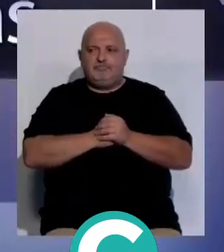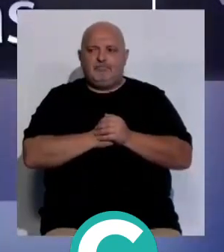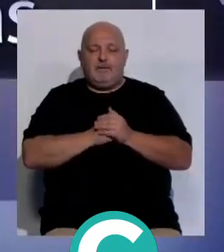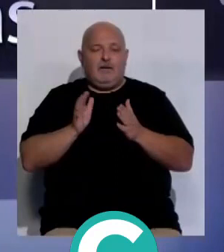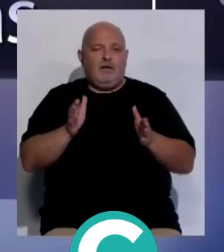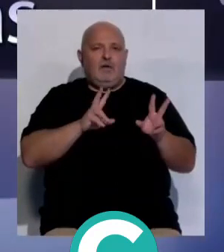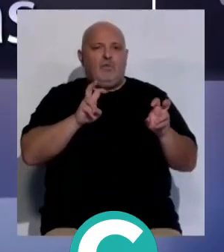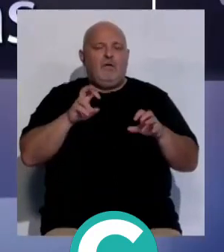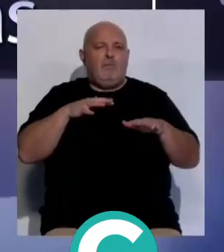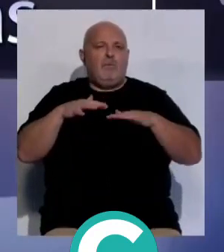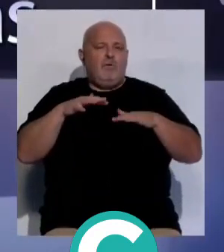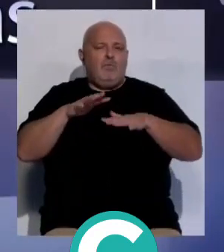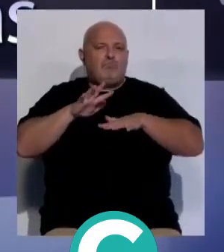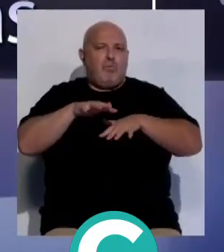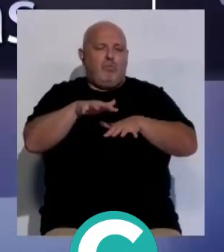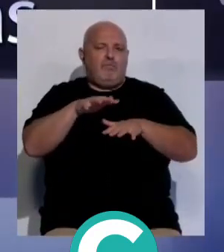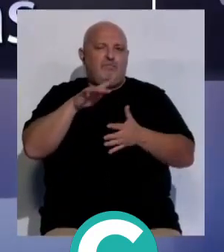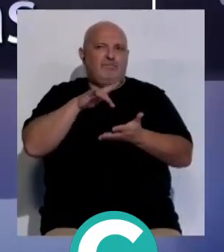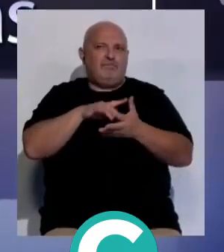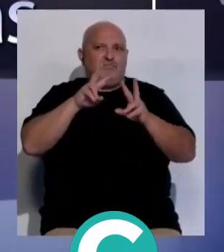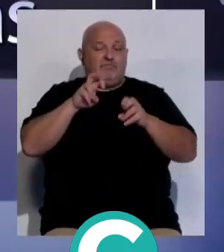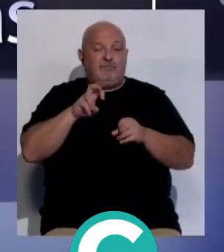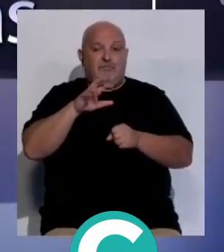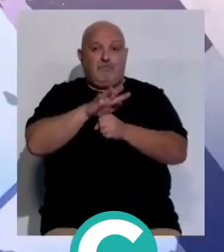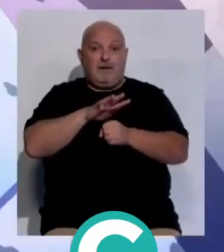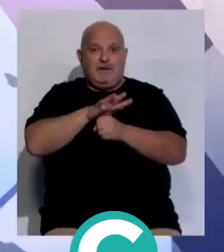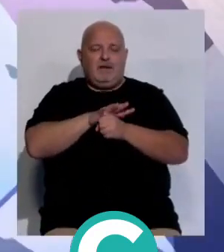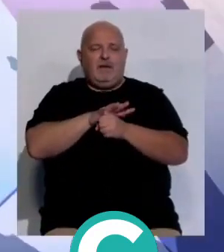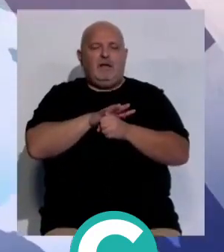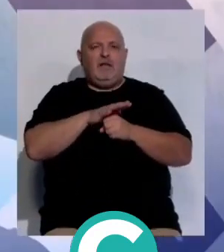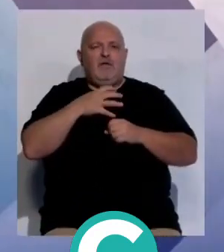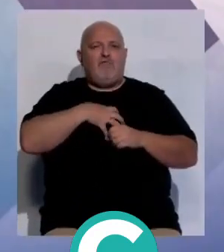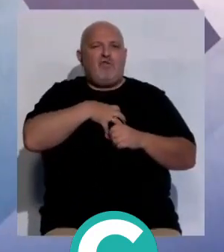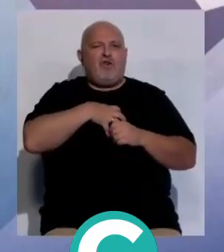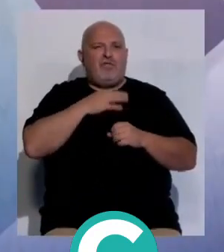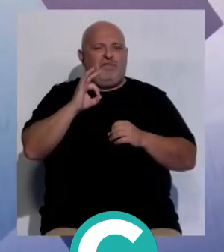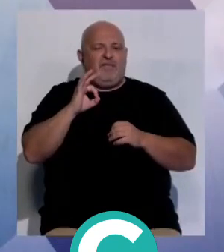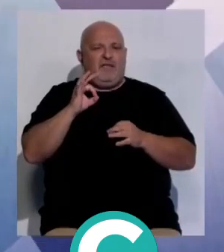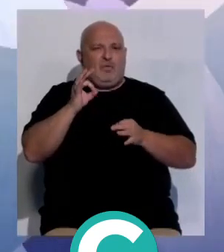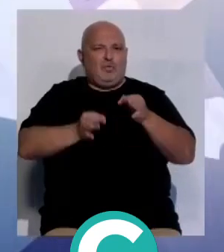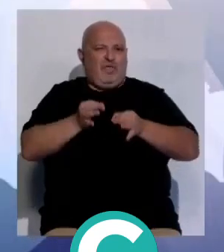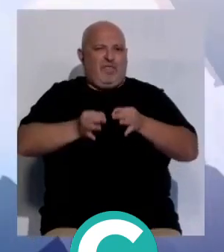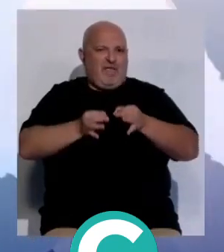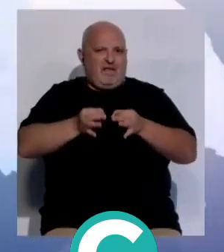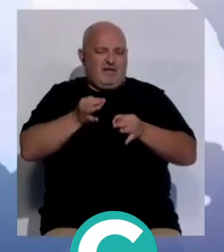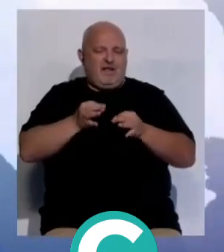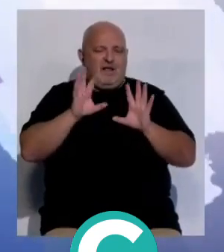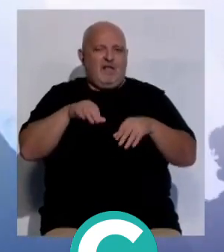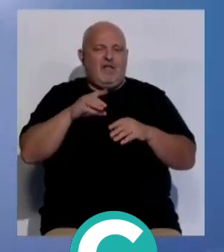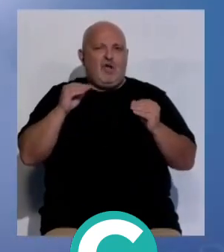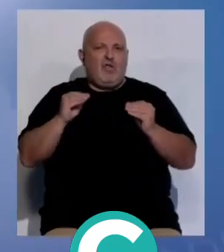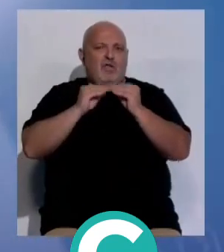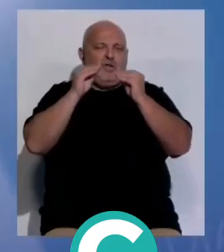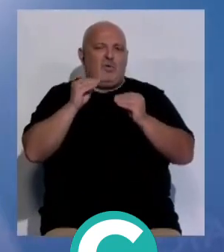Y nueva movilización esta semana, concreto este martes, de los funcionarios de la justicia en Cádiz,